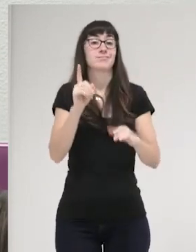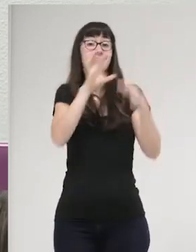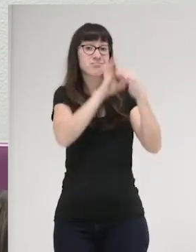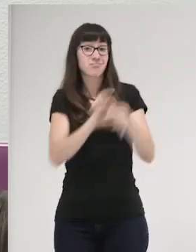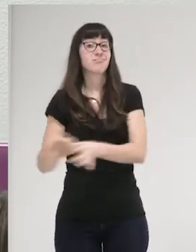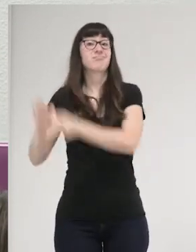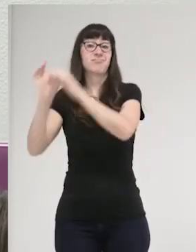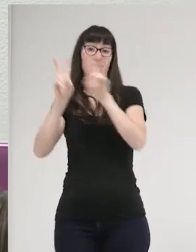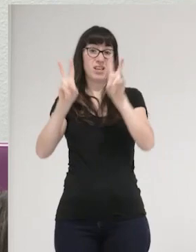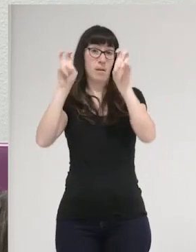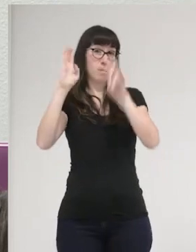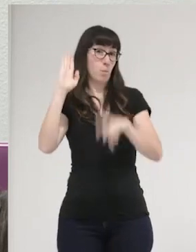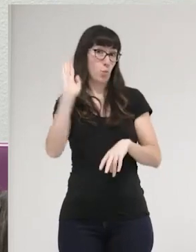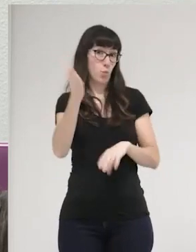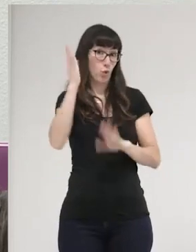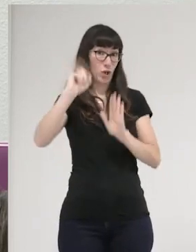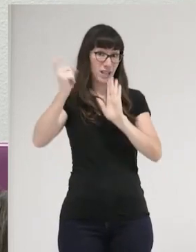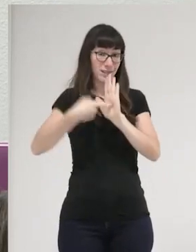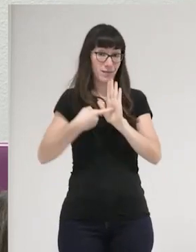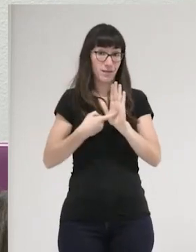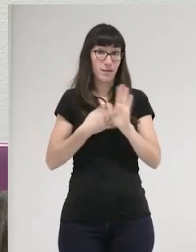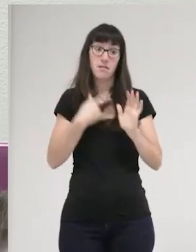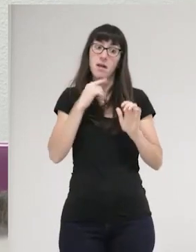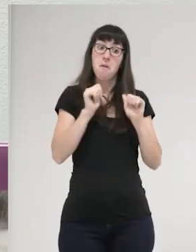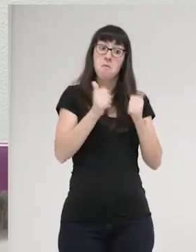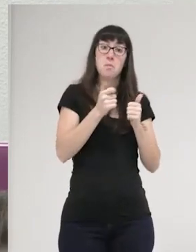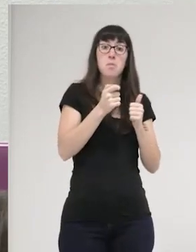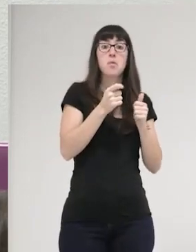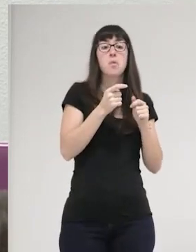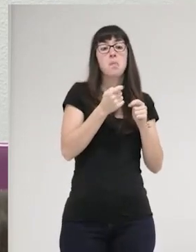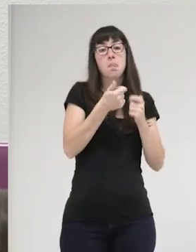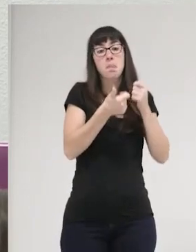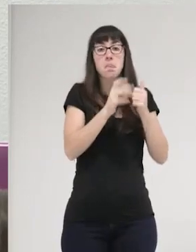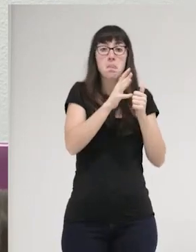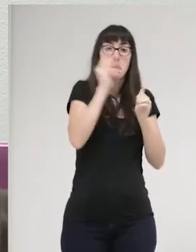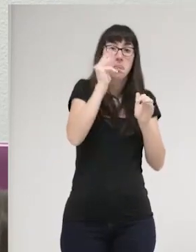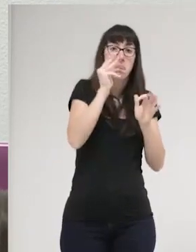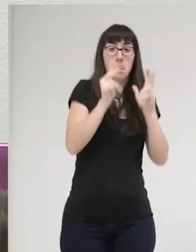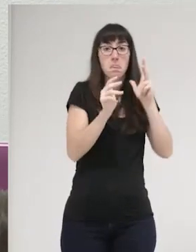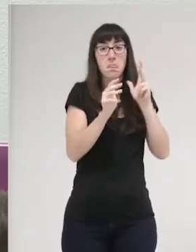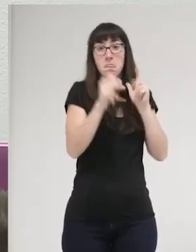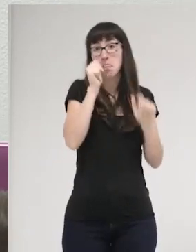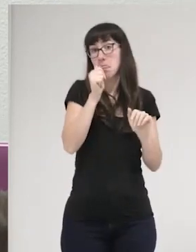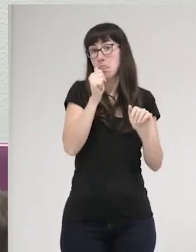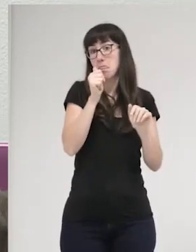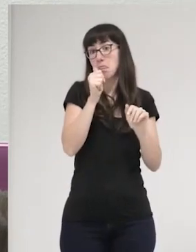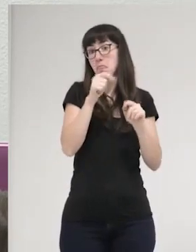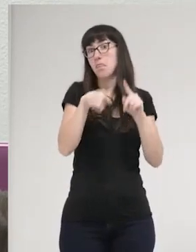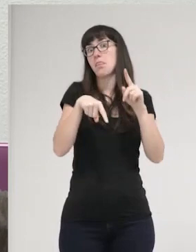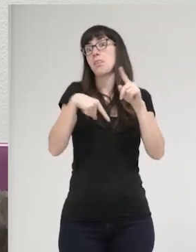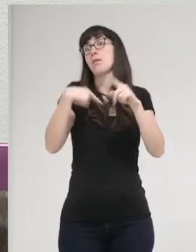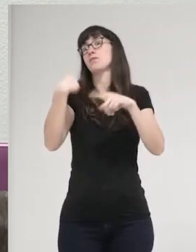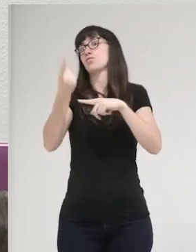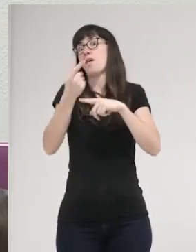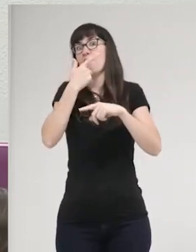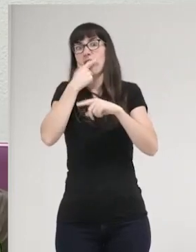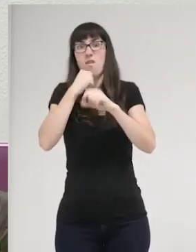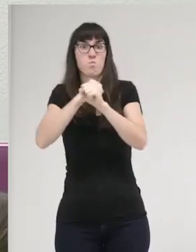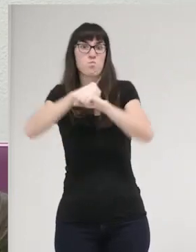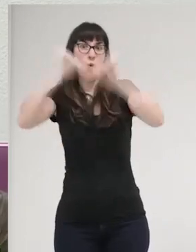según las cuales se empieza robando cuatro cositas y se acaba, no sé, poniendo bombas